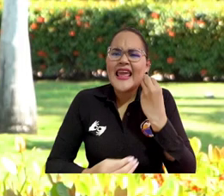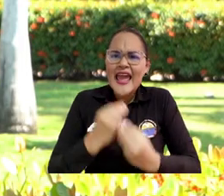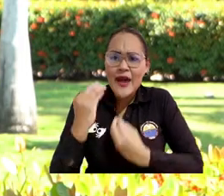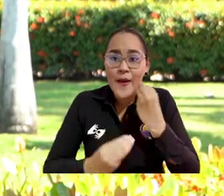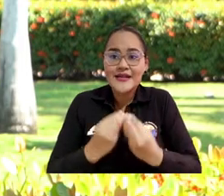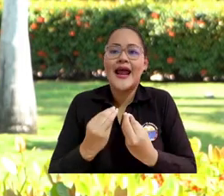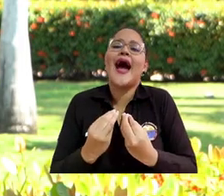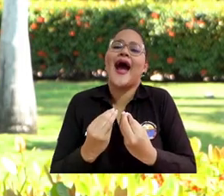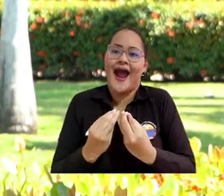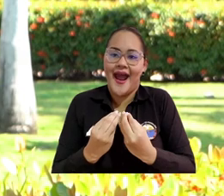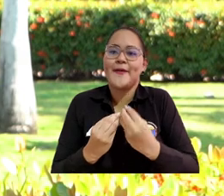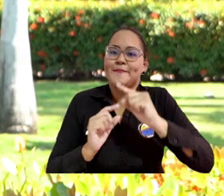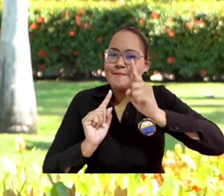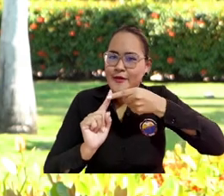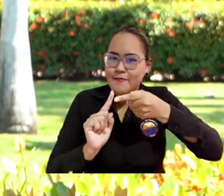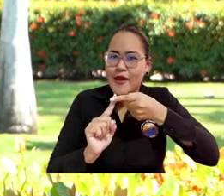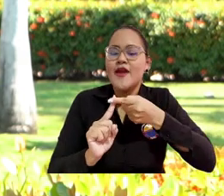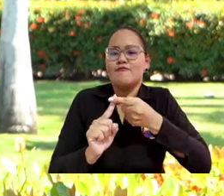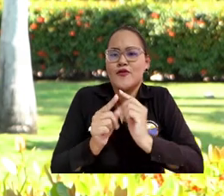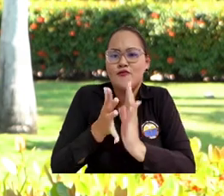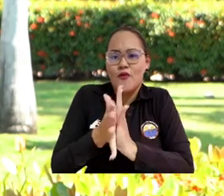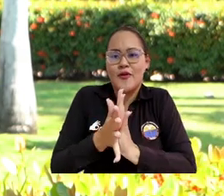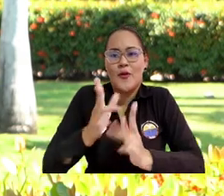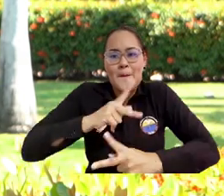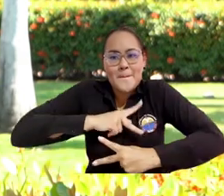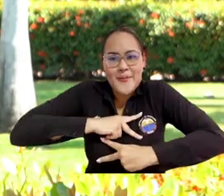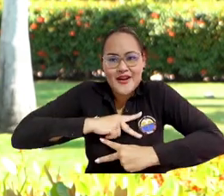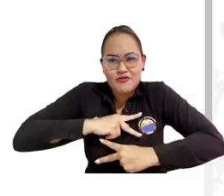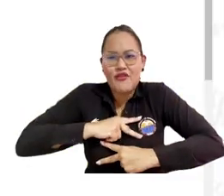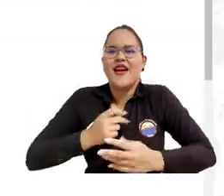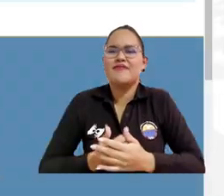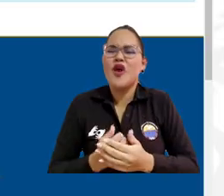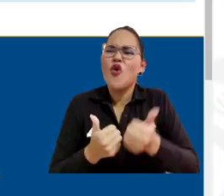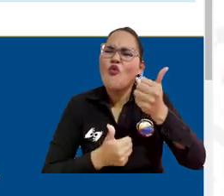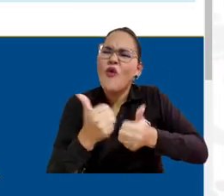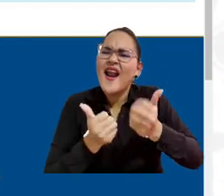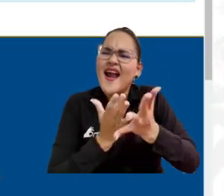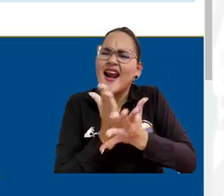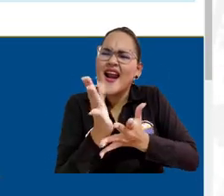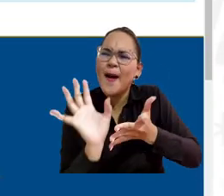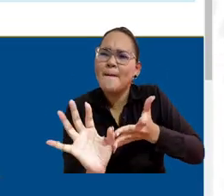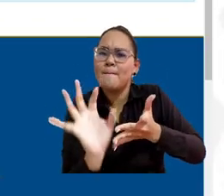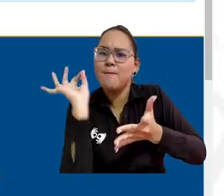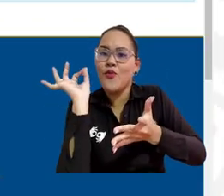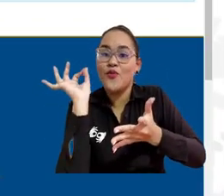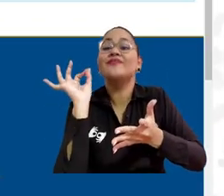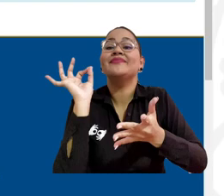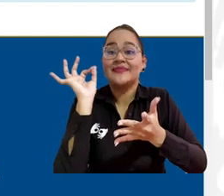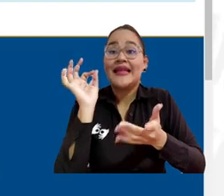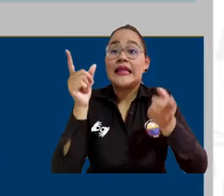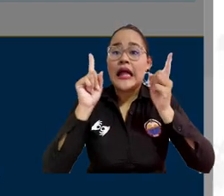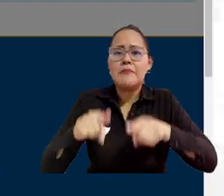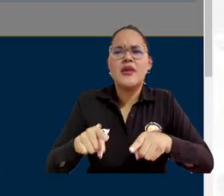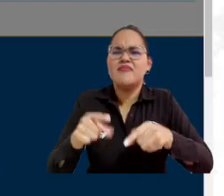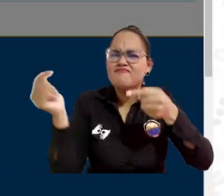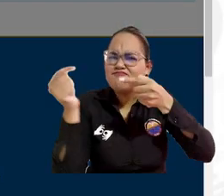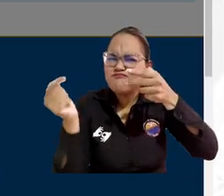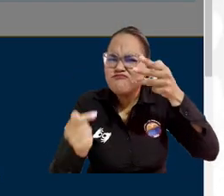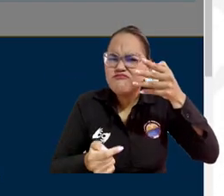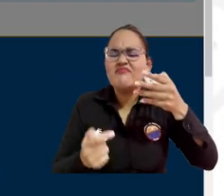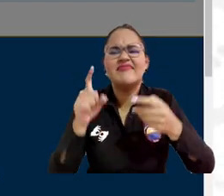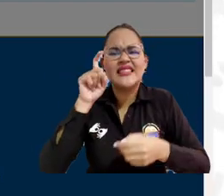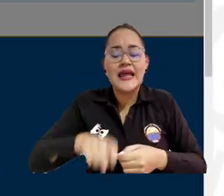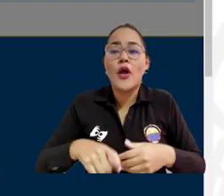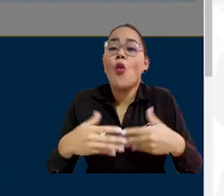Inicialmente lo que van a hacer es ingresar los datos personales, seleccionar la carrera a cual desean ingresar y cumplir unos requisitos